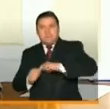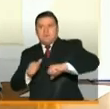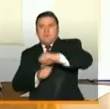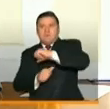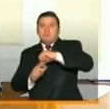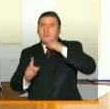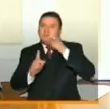protegiendo también la salud.